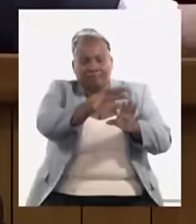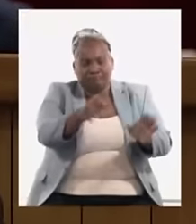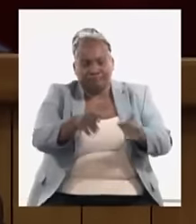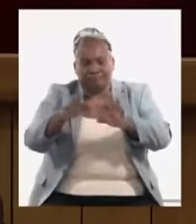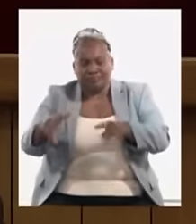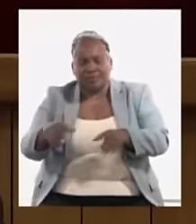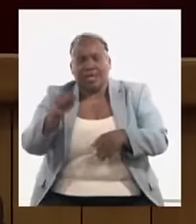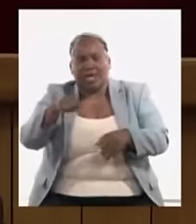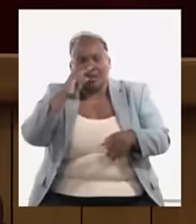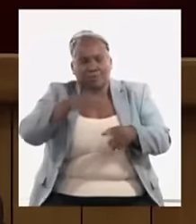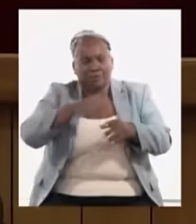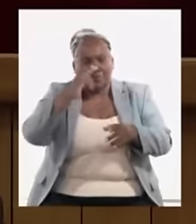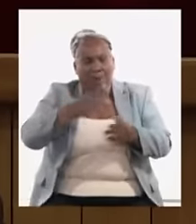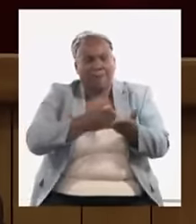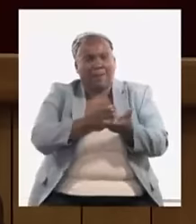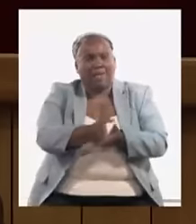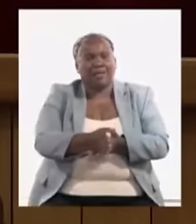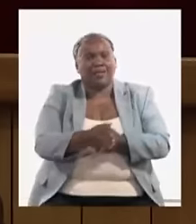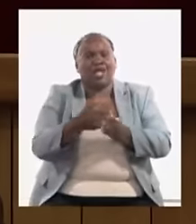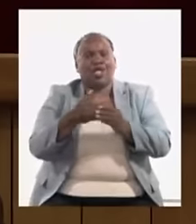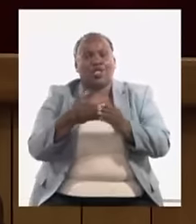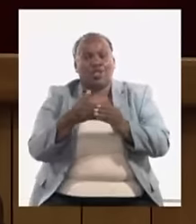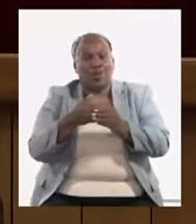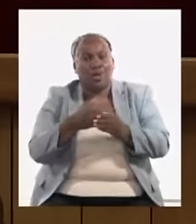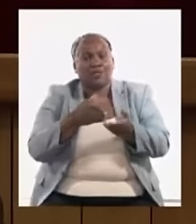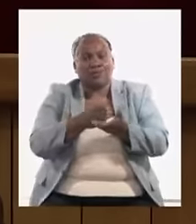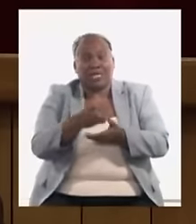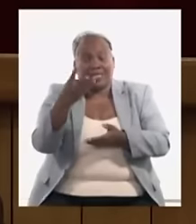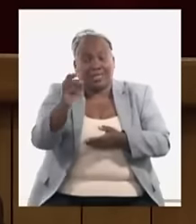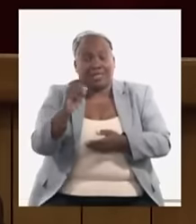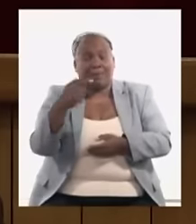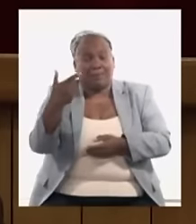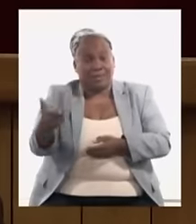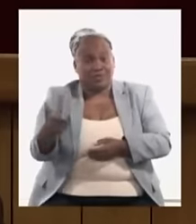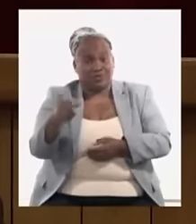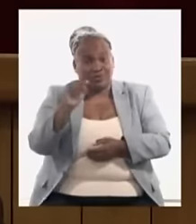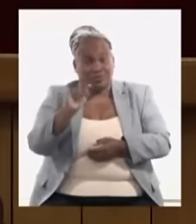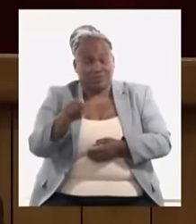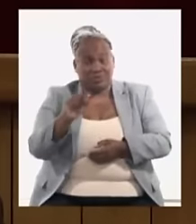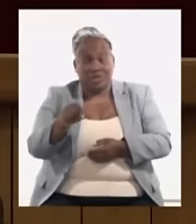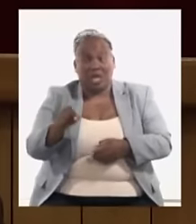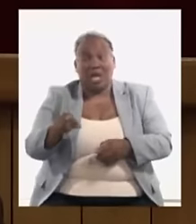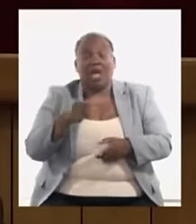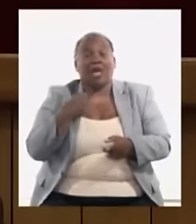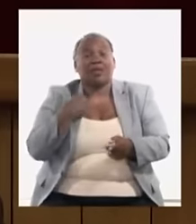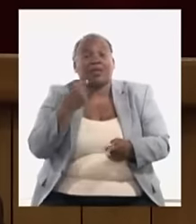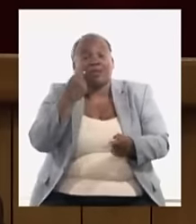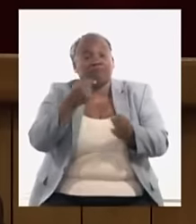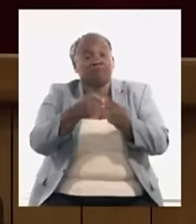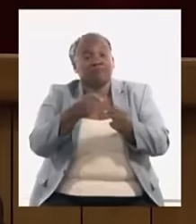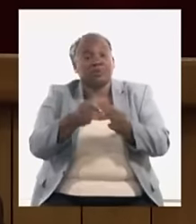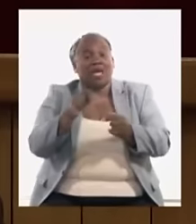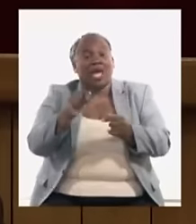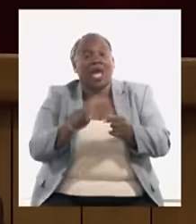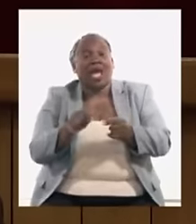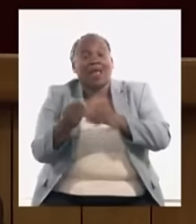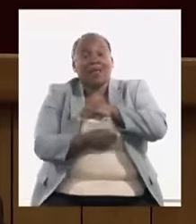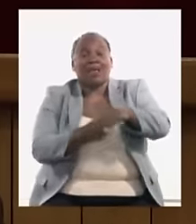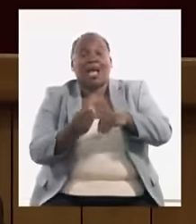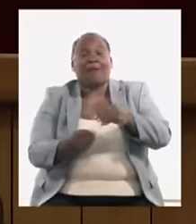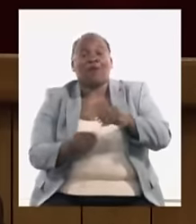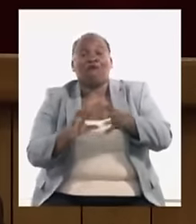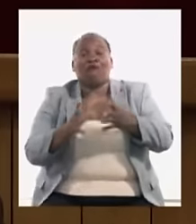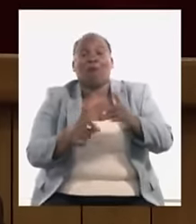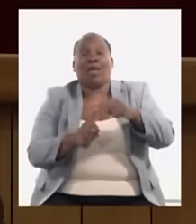si mantenemos la gasolina 30 pesos por tanto hay que acercarlo a la tasa de cambio y subir